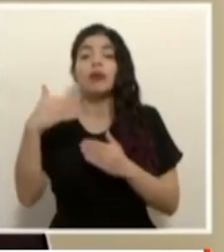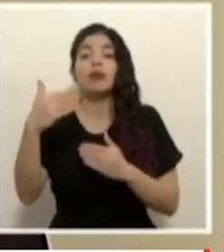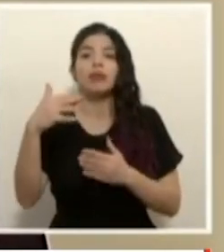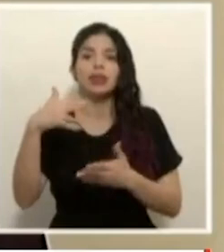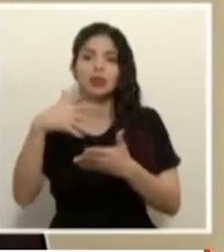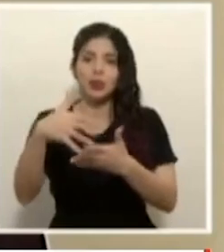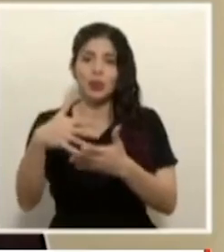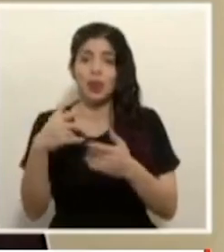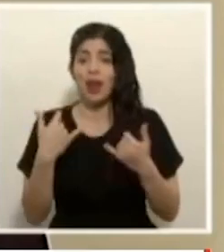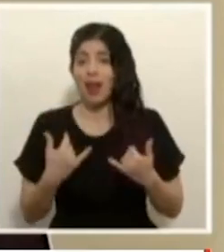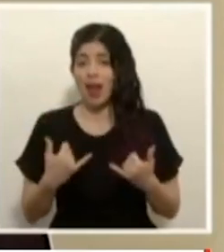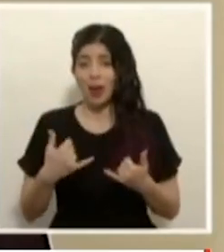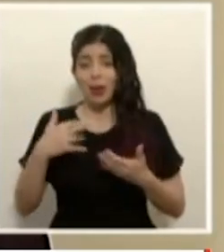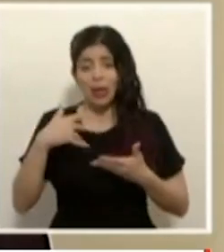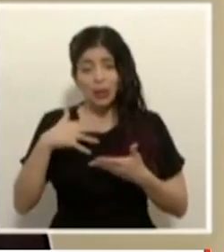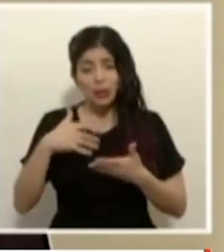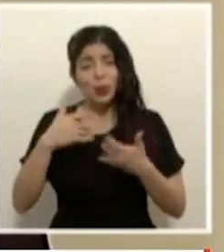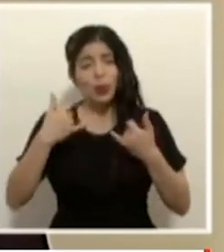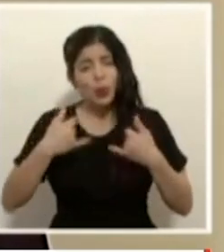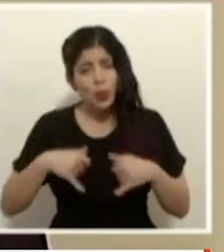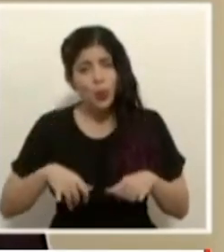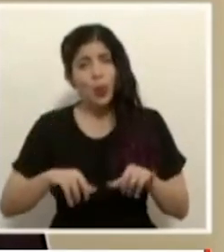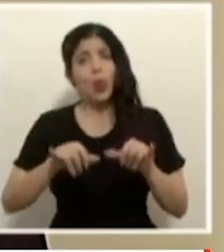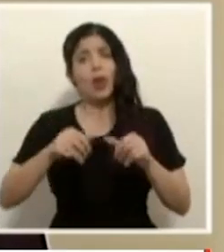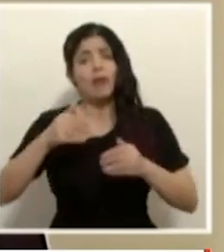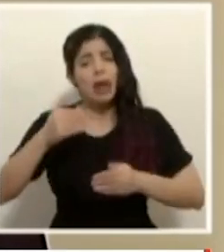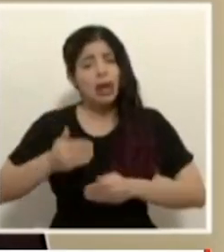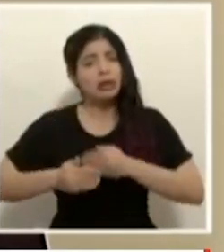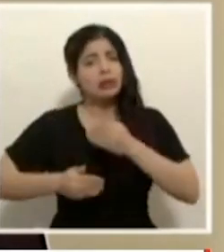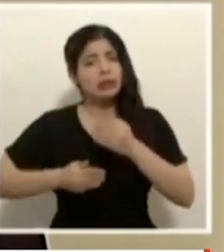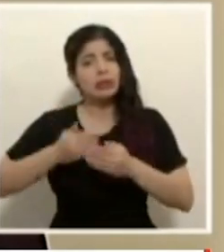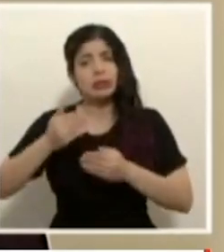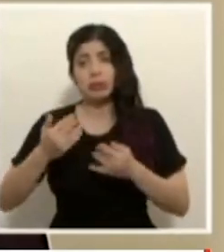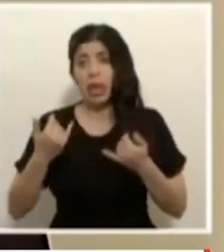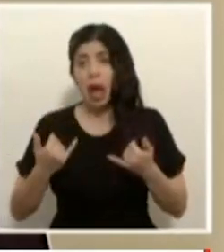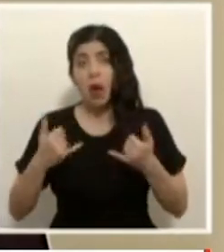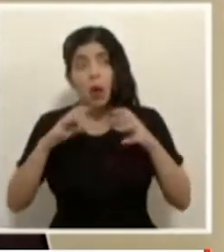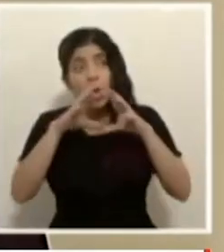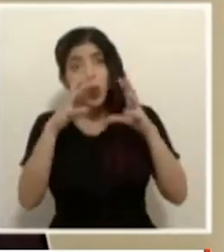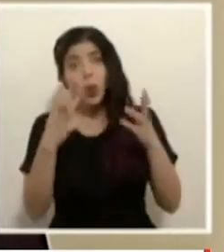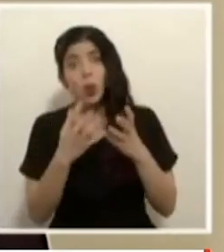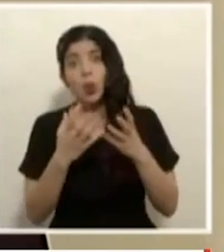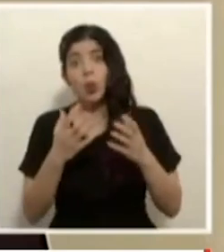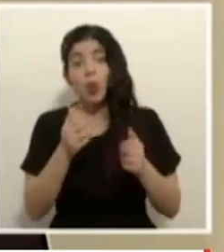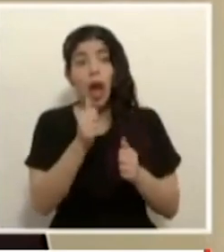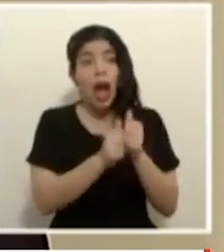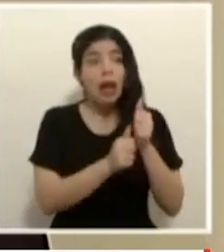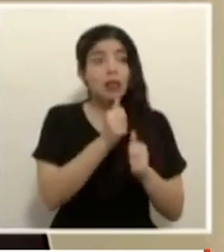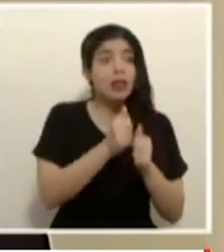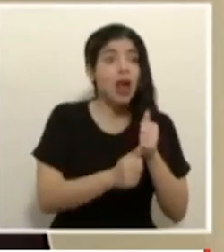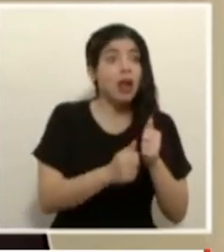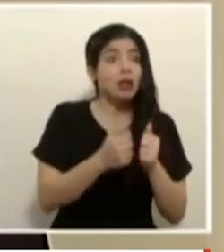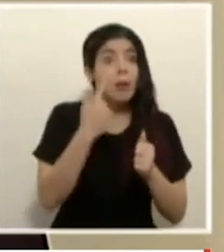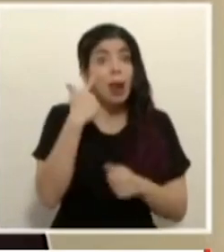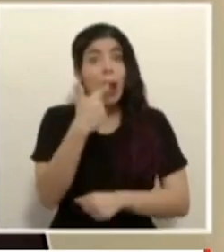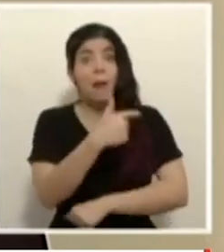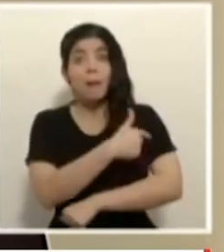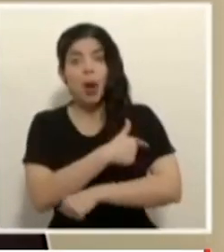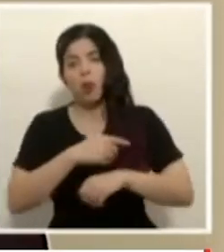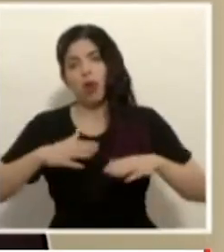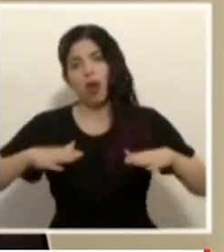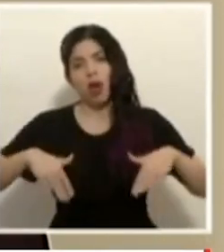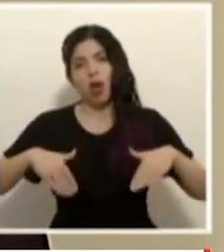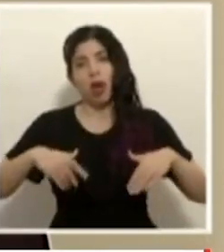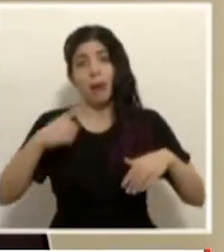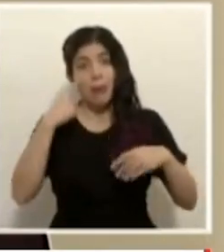recordemos que todavía los estudios están avanzando no hay todavía candidatos ya finales para vacunas que puedan